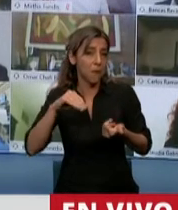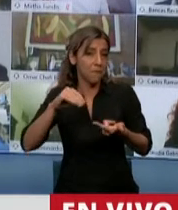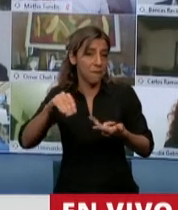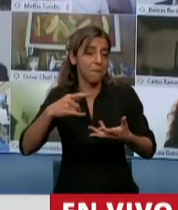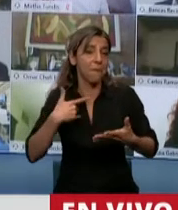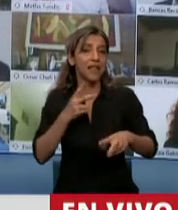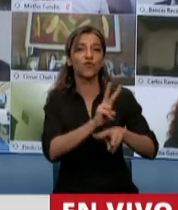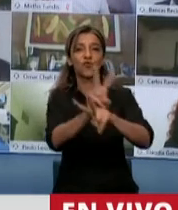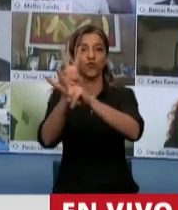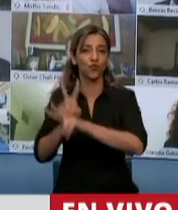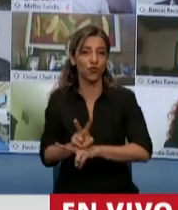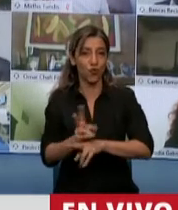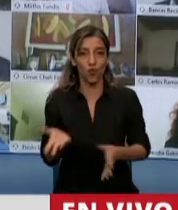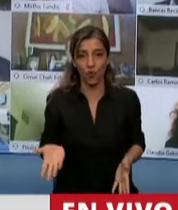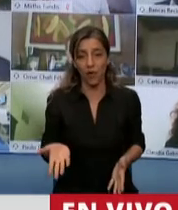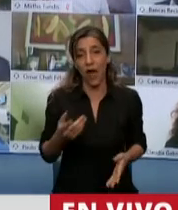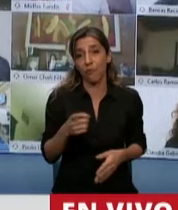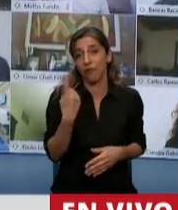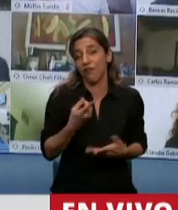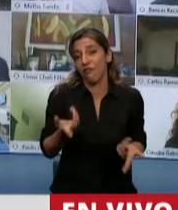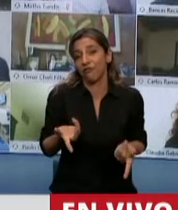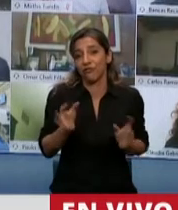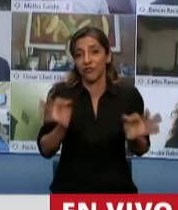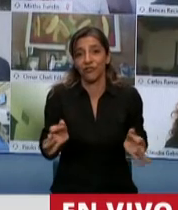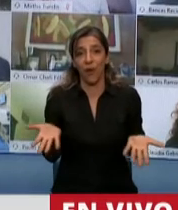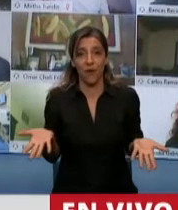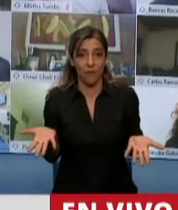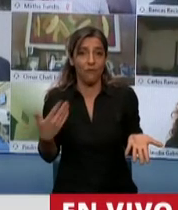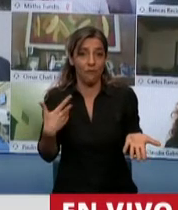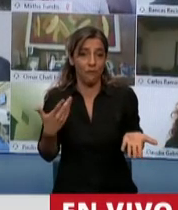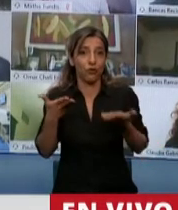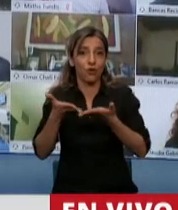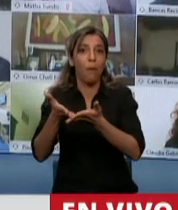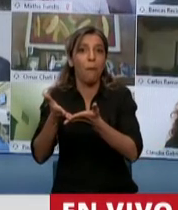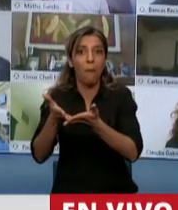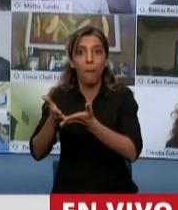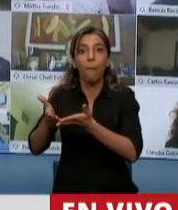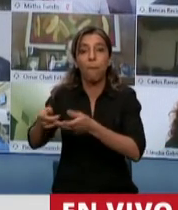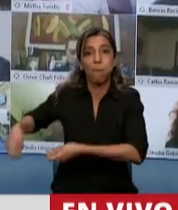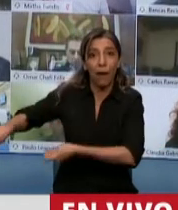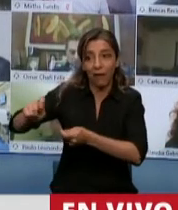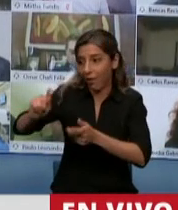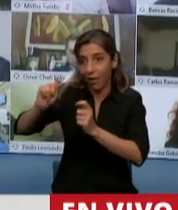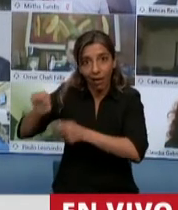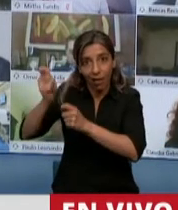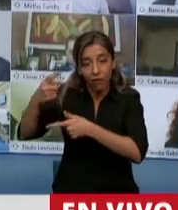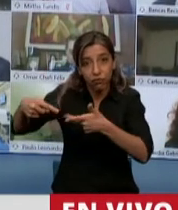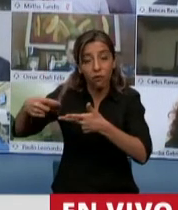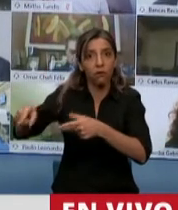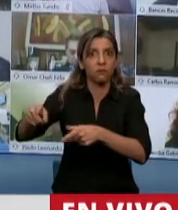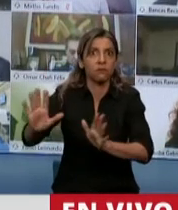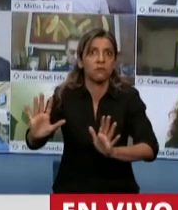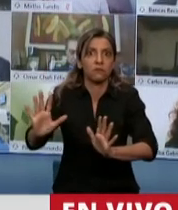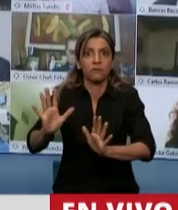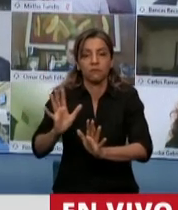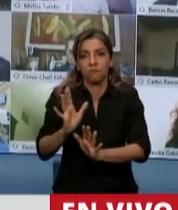pesquera con Inglaterra, con las Islas Malvinas básicamente. Ellos se apropiaban de nuestra información y nosotros no